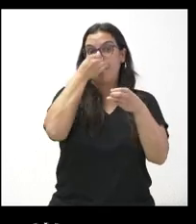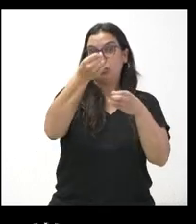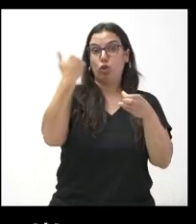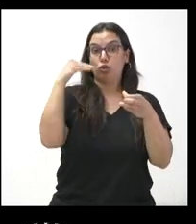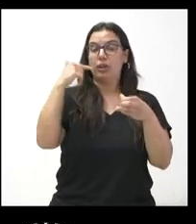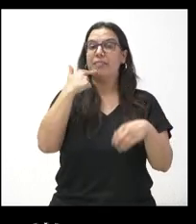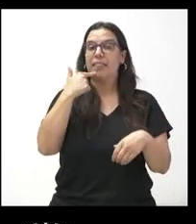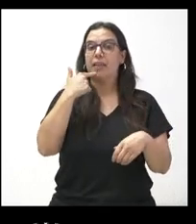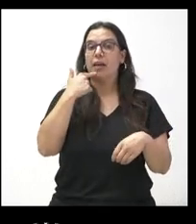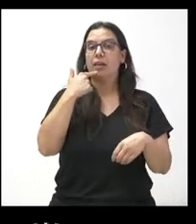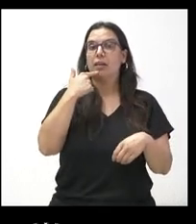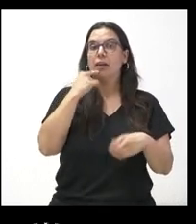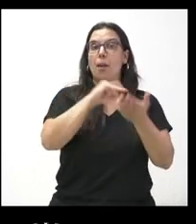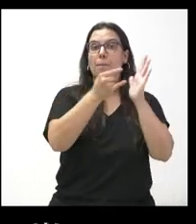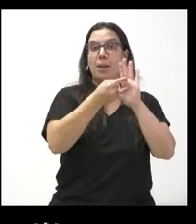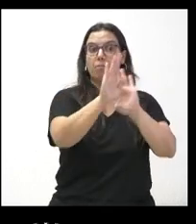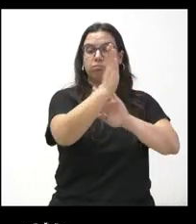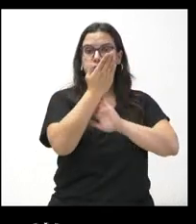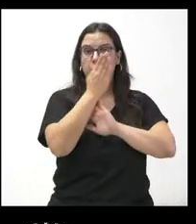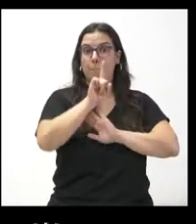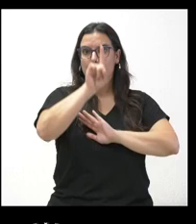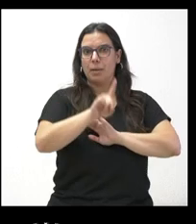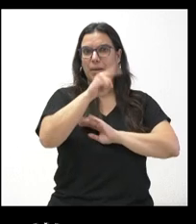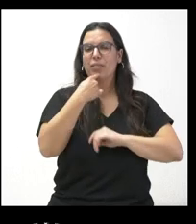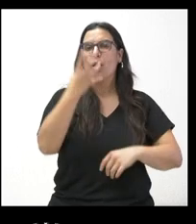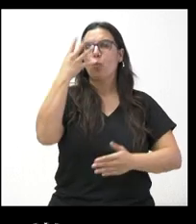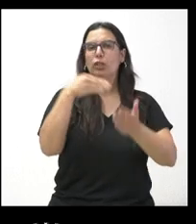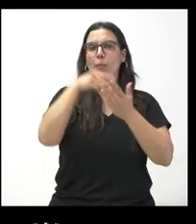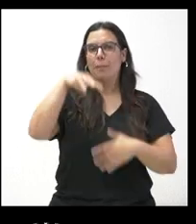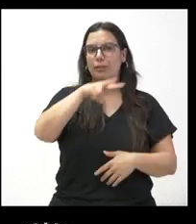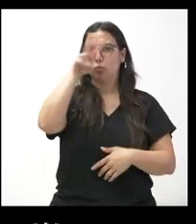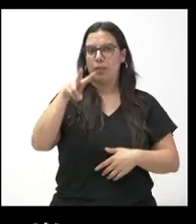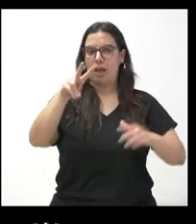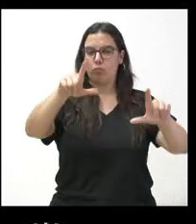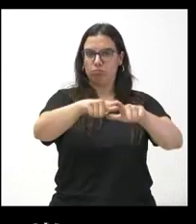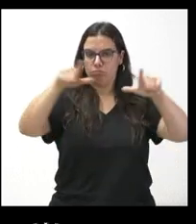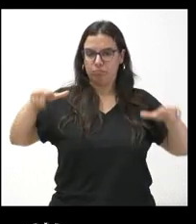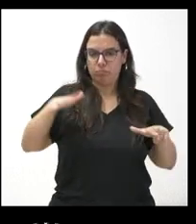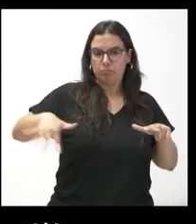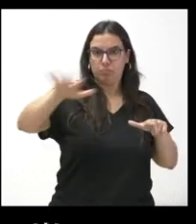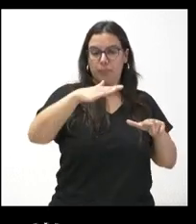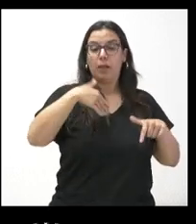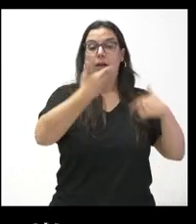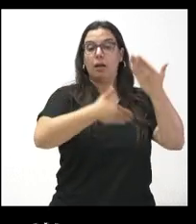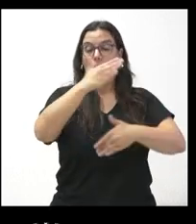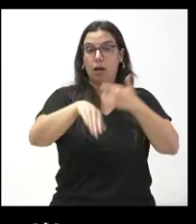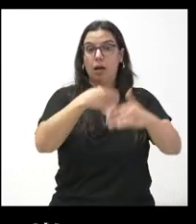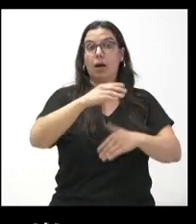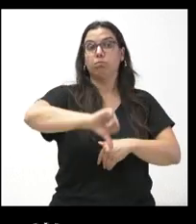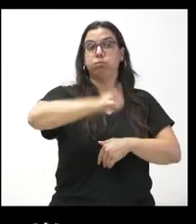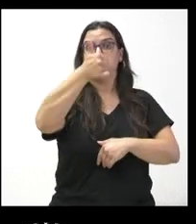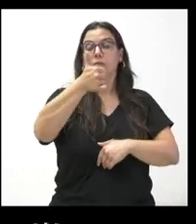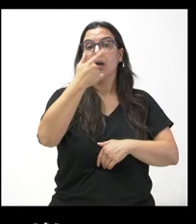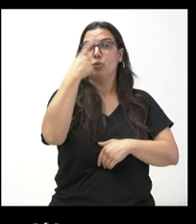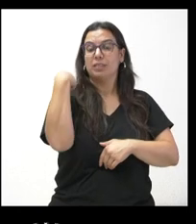recibieron el primer plan funcional había más de 4.000 metros cuadrados útiles y en el último plan funcional aprobado en el 2022